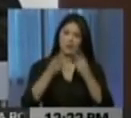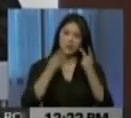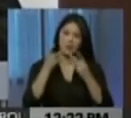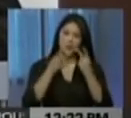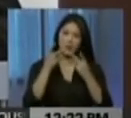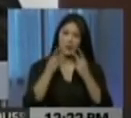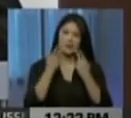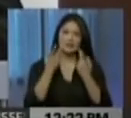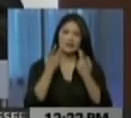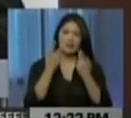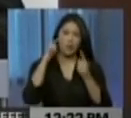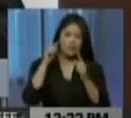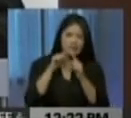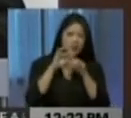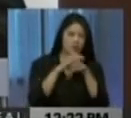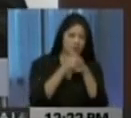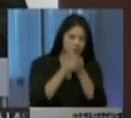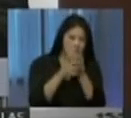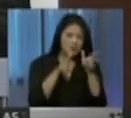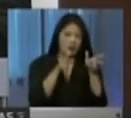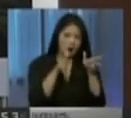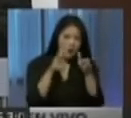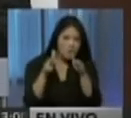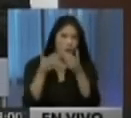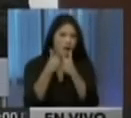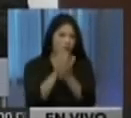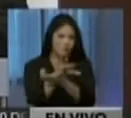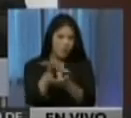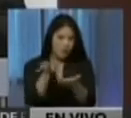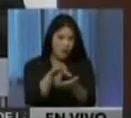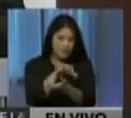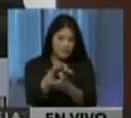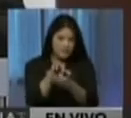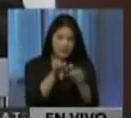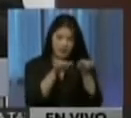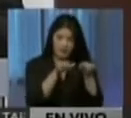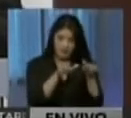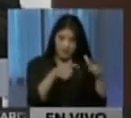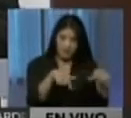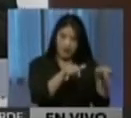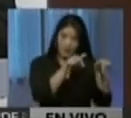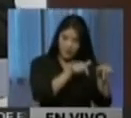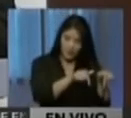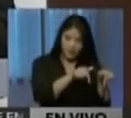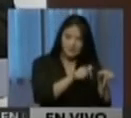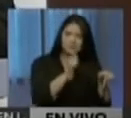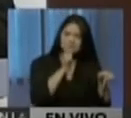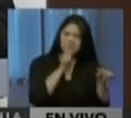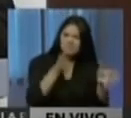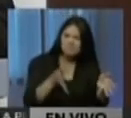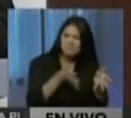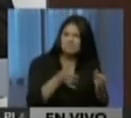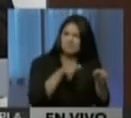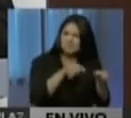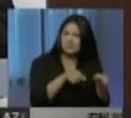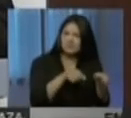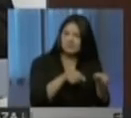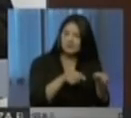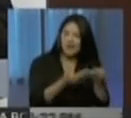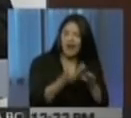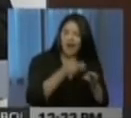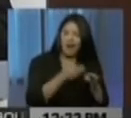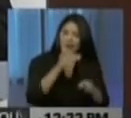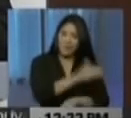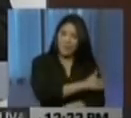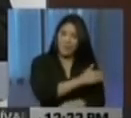apuestan al terror y a la violencia, están movidos por el desespero luego